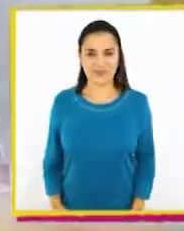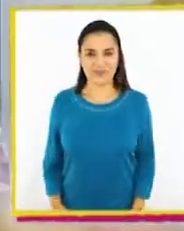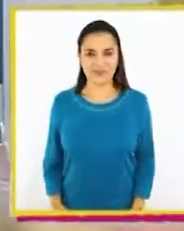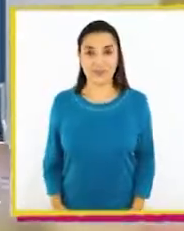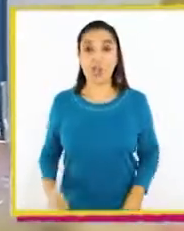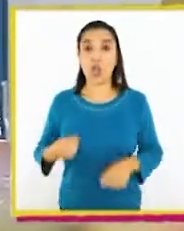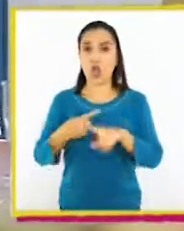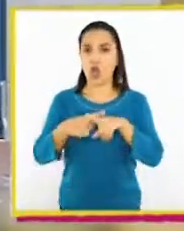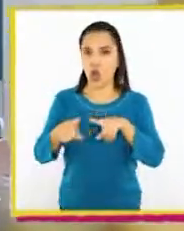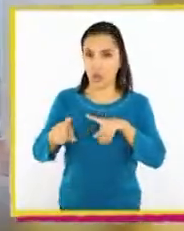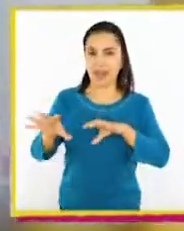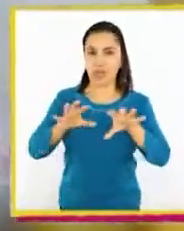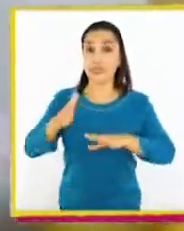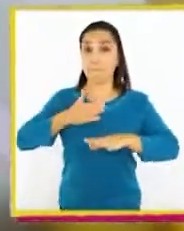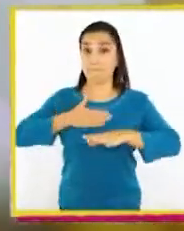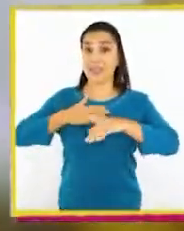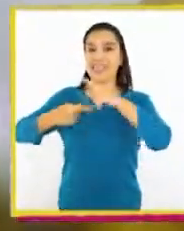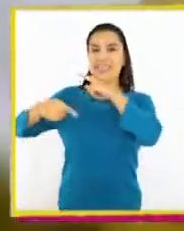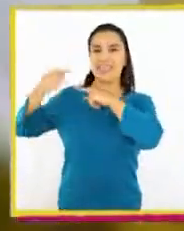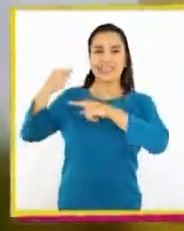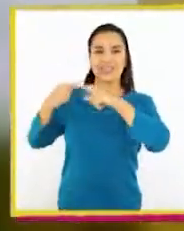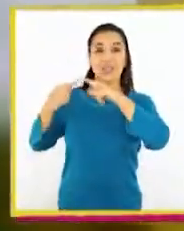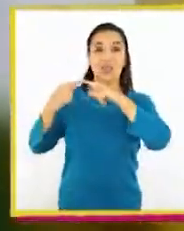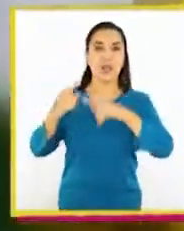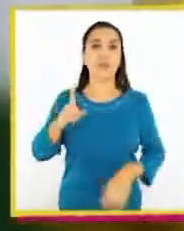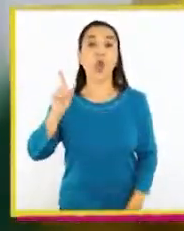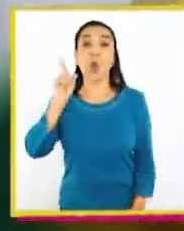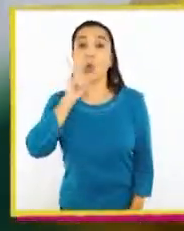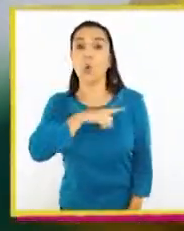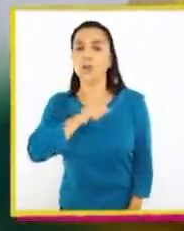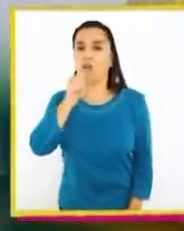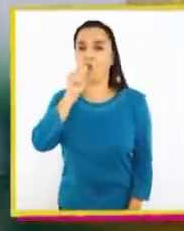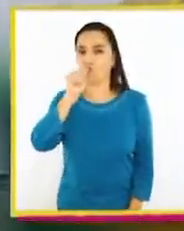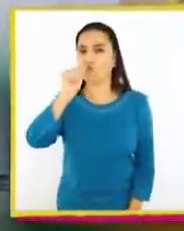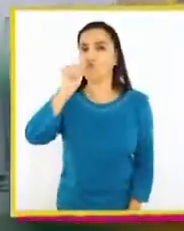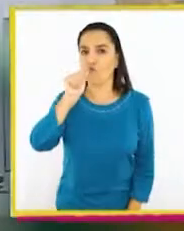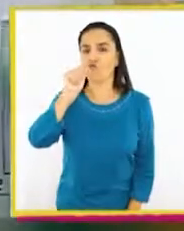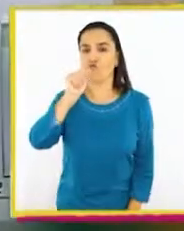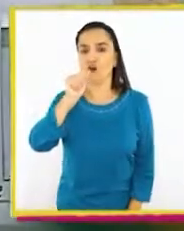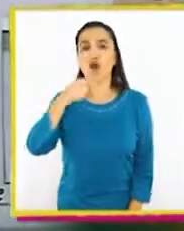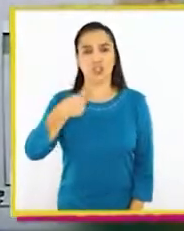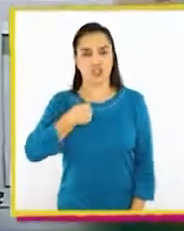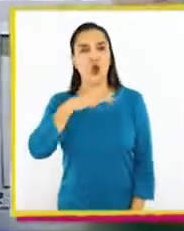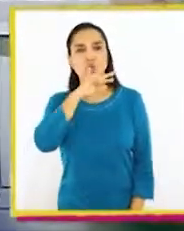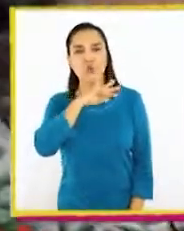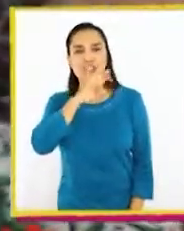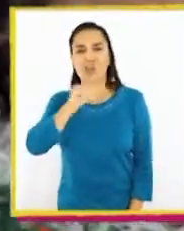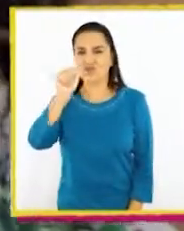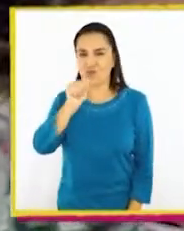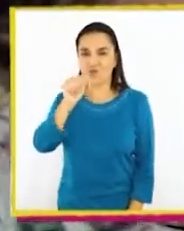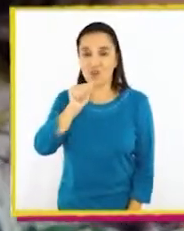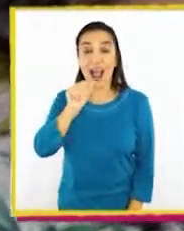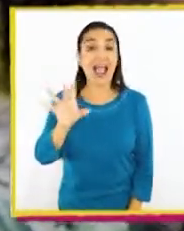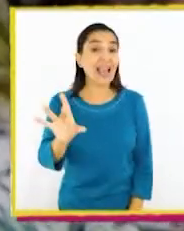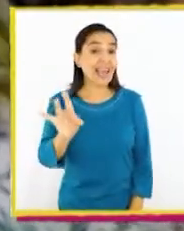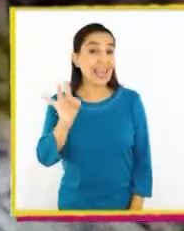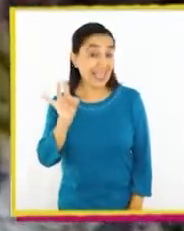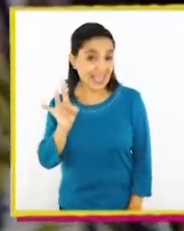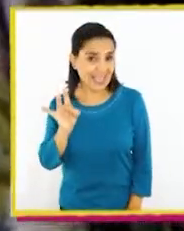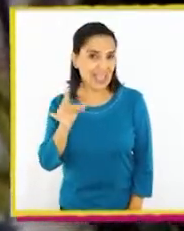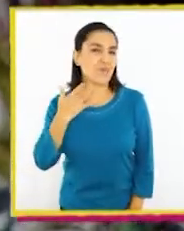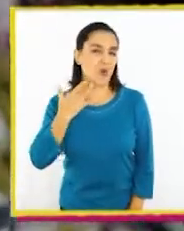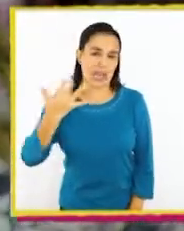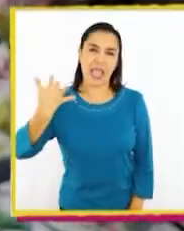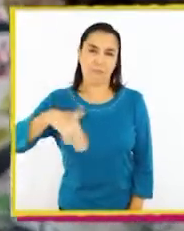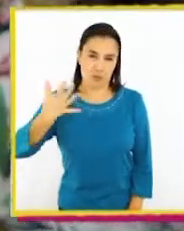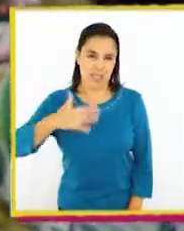Aquí tengo otra cosa de mi historia. El último chupete que usé. Lo elegí porque